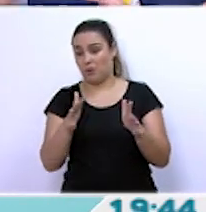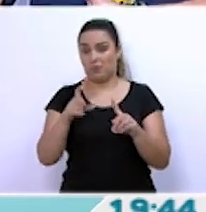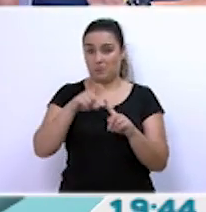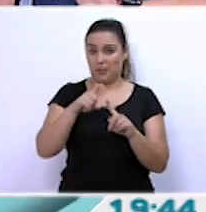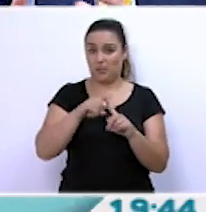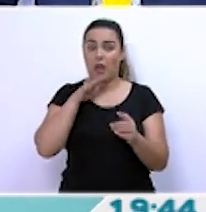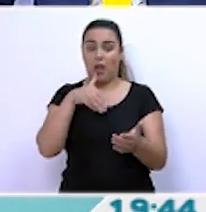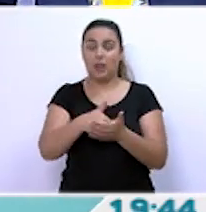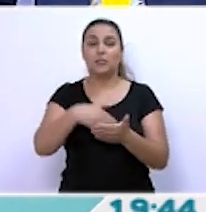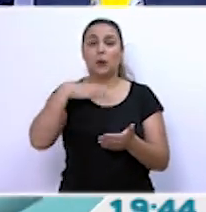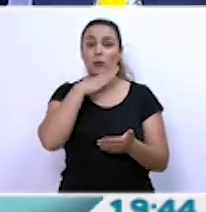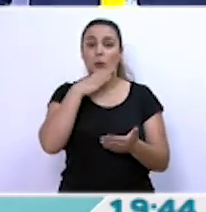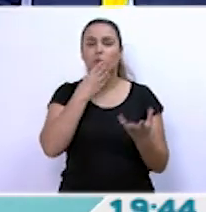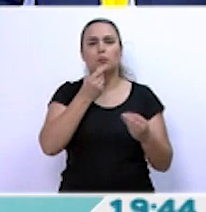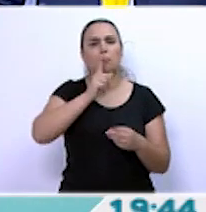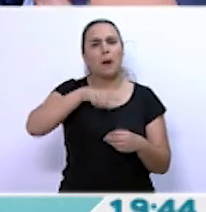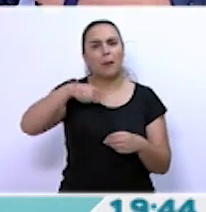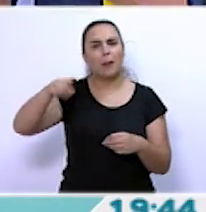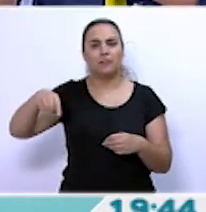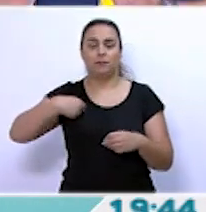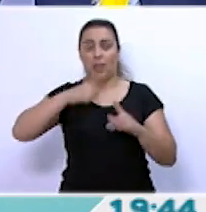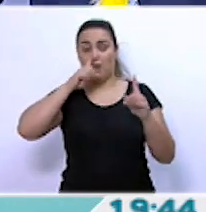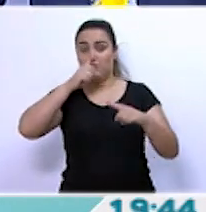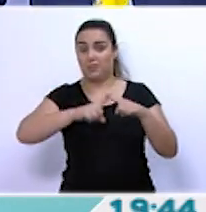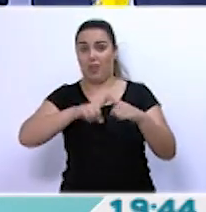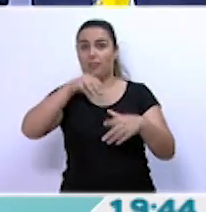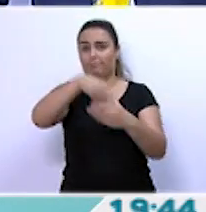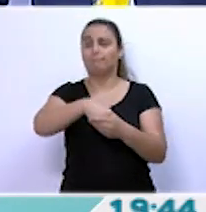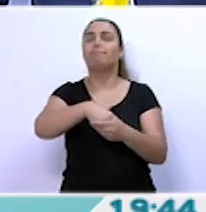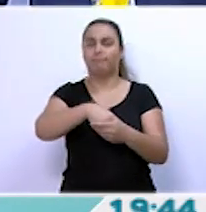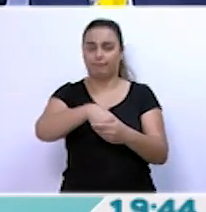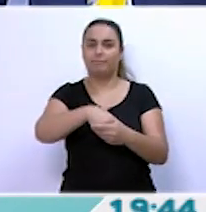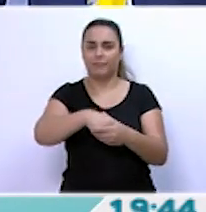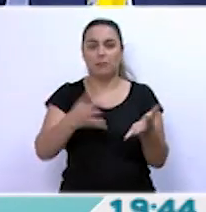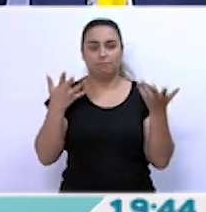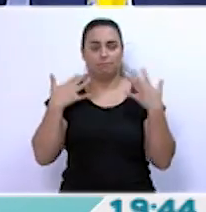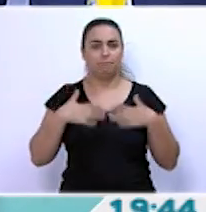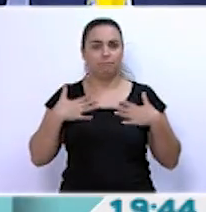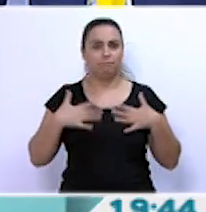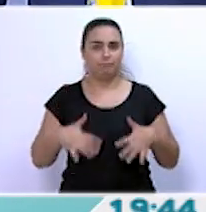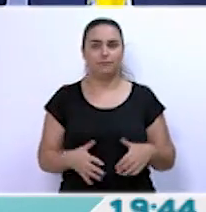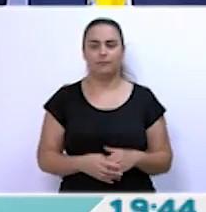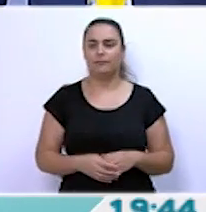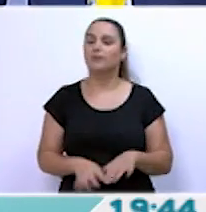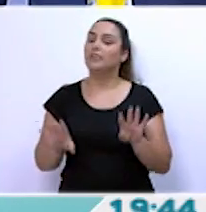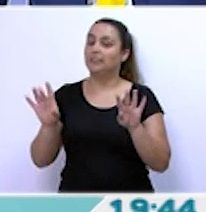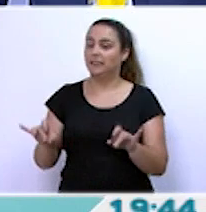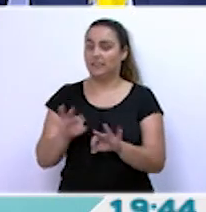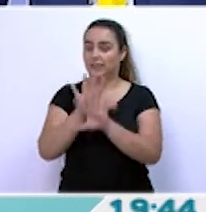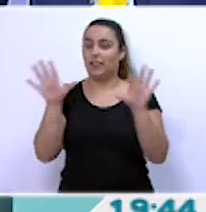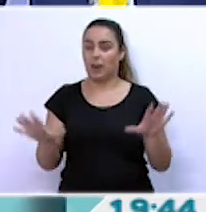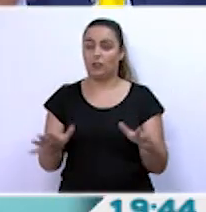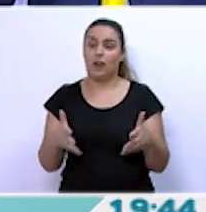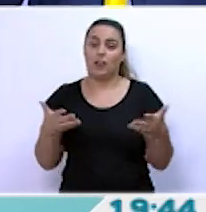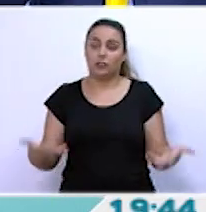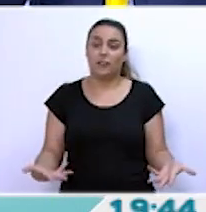prácticamente hasta octubre, son muchos meses, la mitad del año lo que pasamos ahí remojándonos. Sí, efectivamente. Con